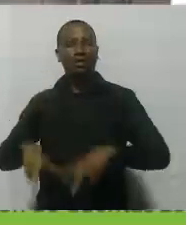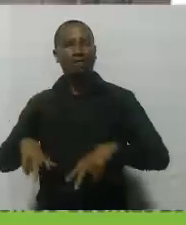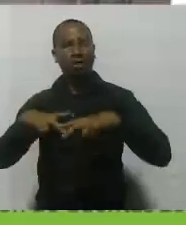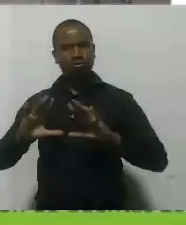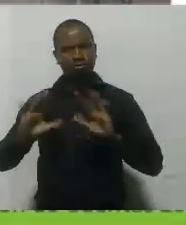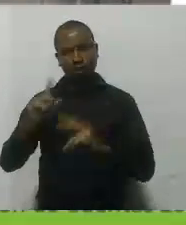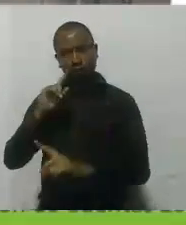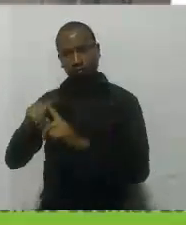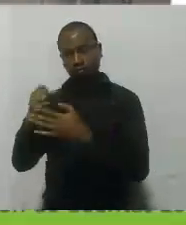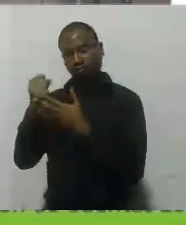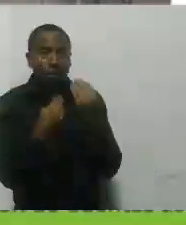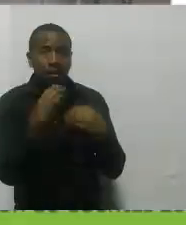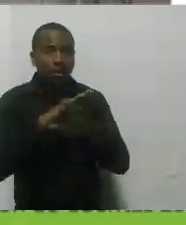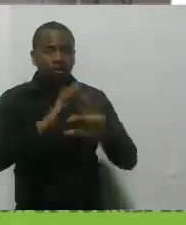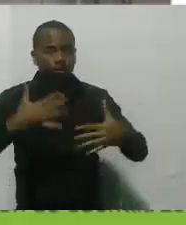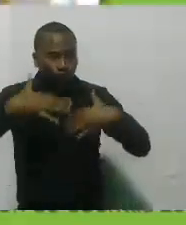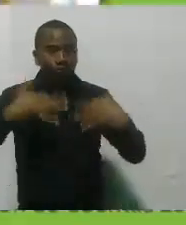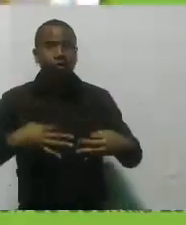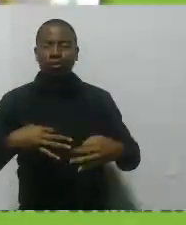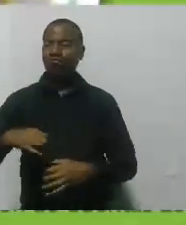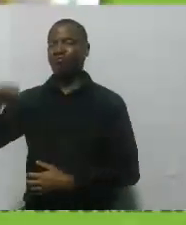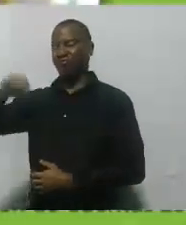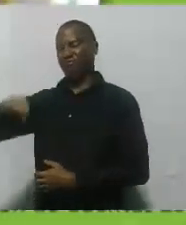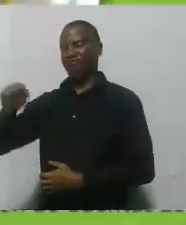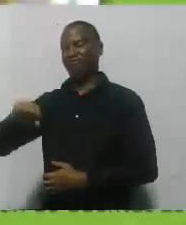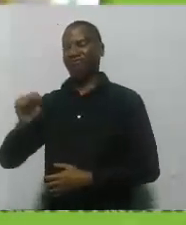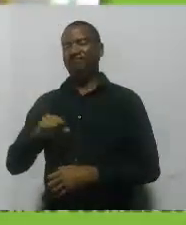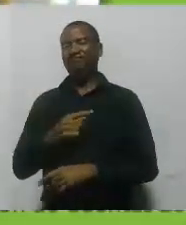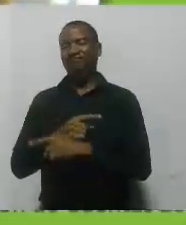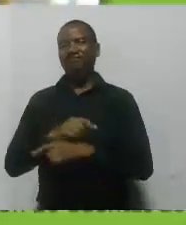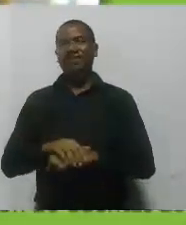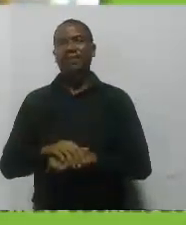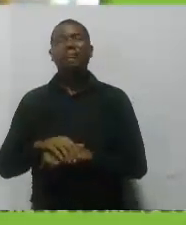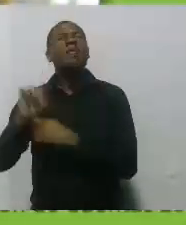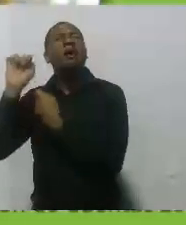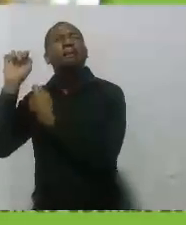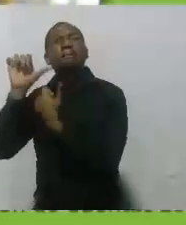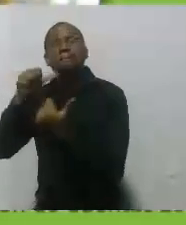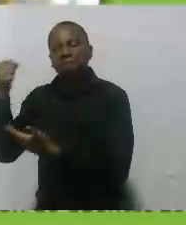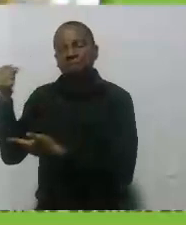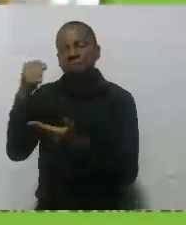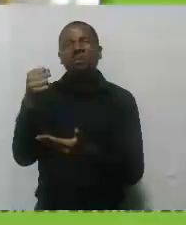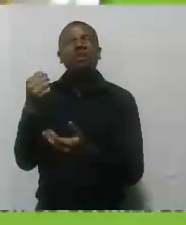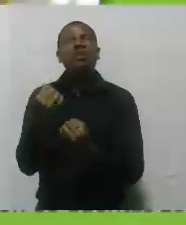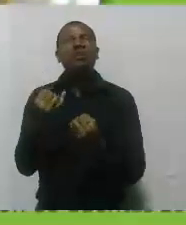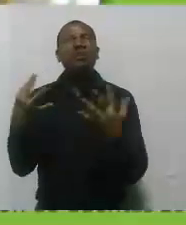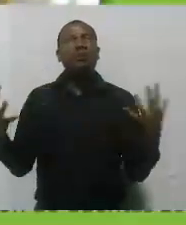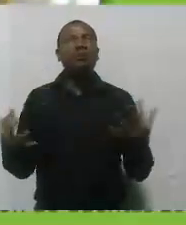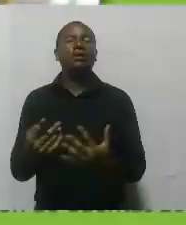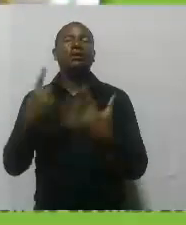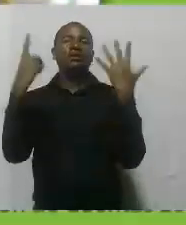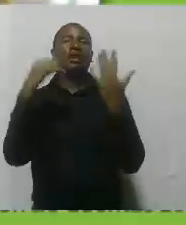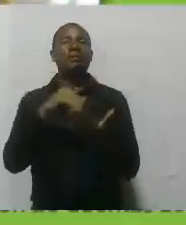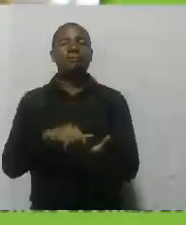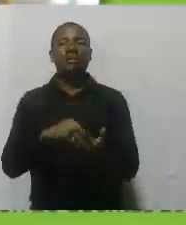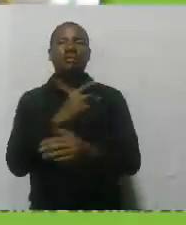este proceso de seguridad alimentaria. Y la inversión fueron 6.701